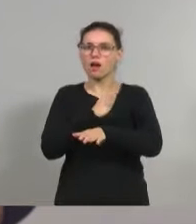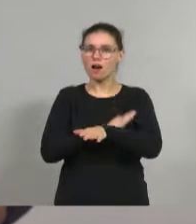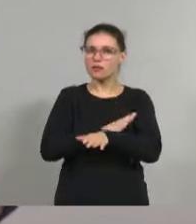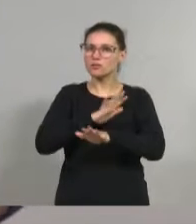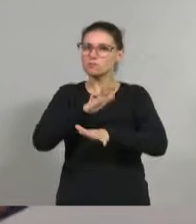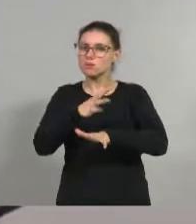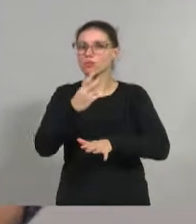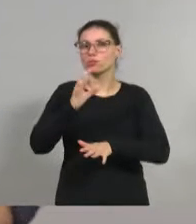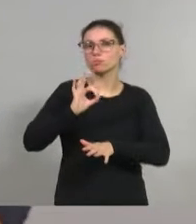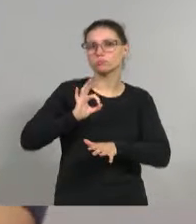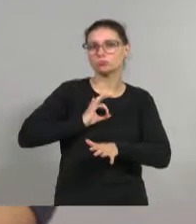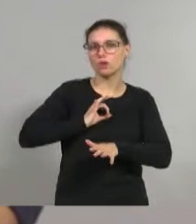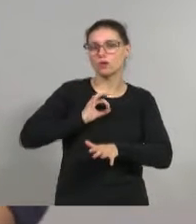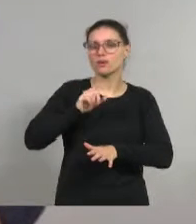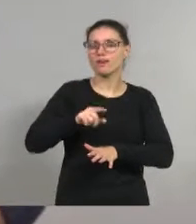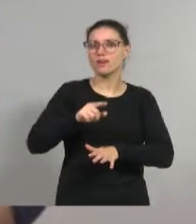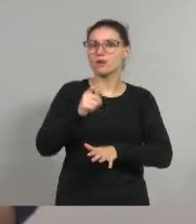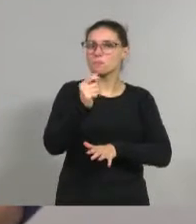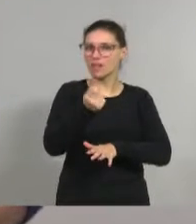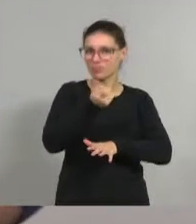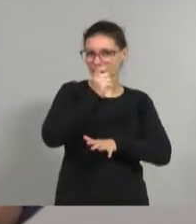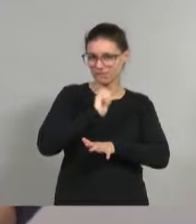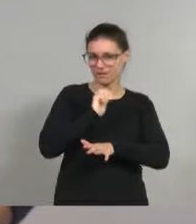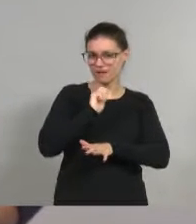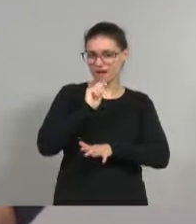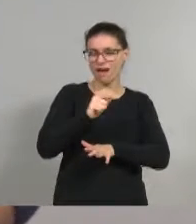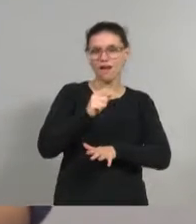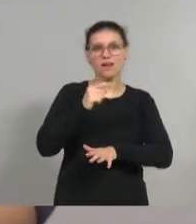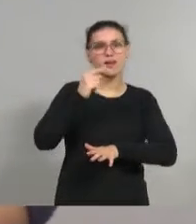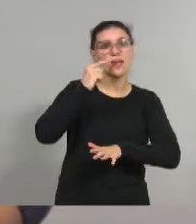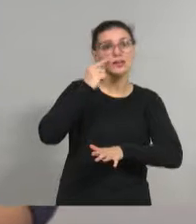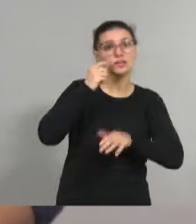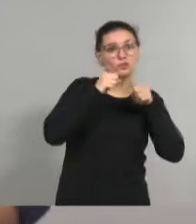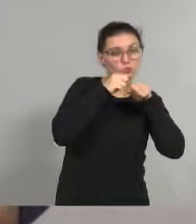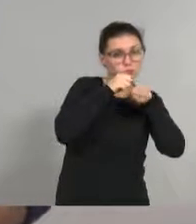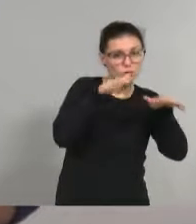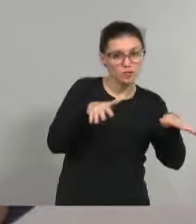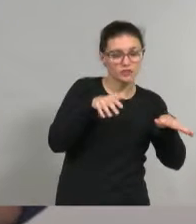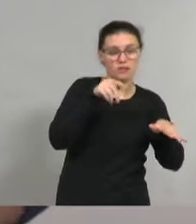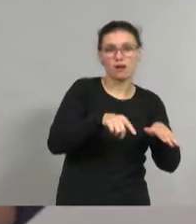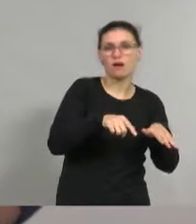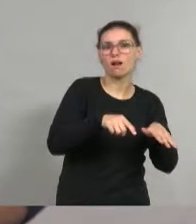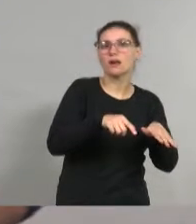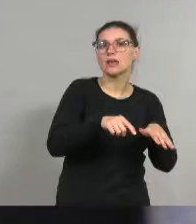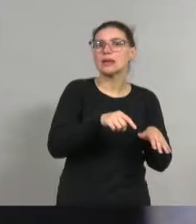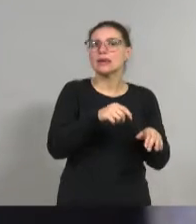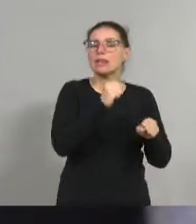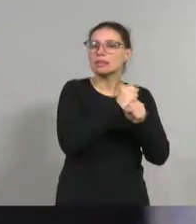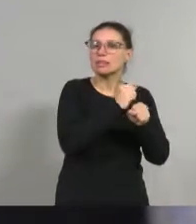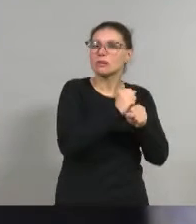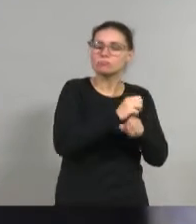dos años como becario, estuve como becario en el Instituto de Extensión, también desempeñando tareas en el área de Comunicación.